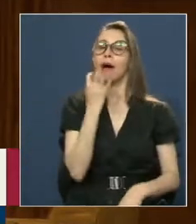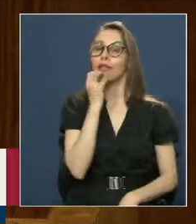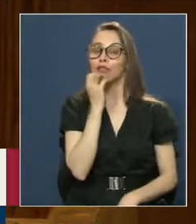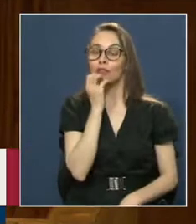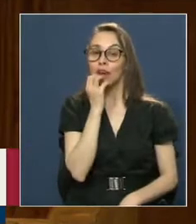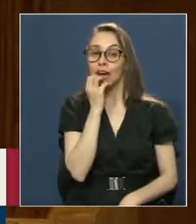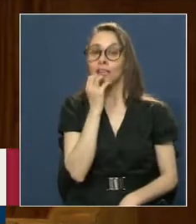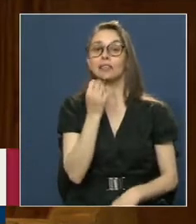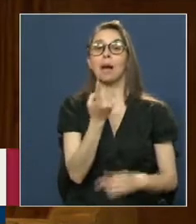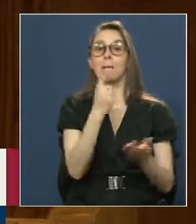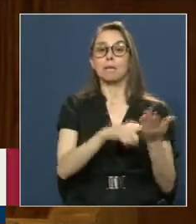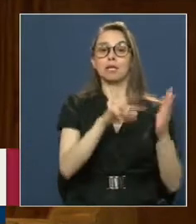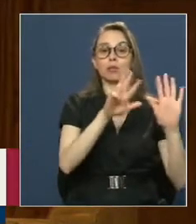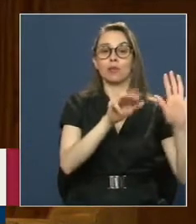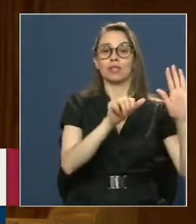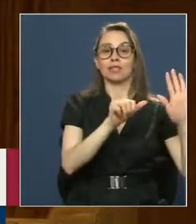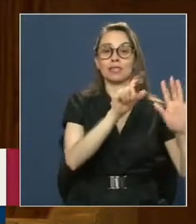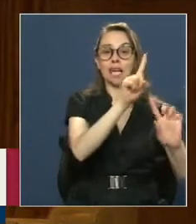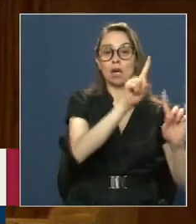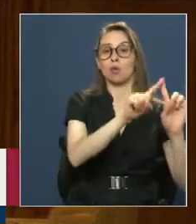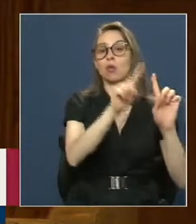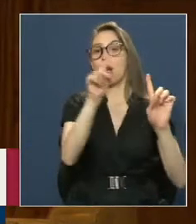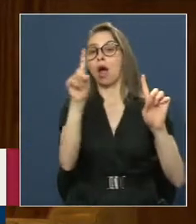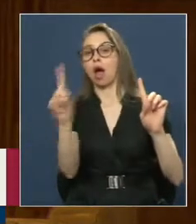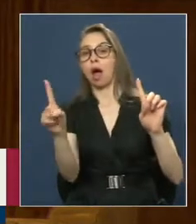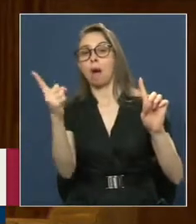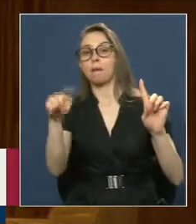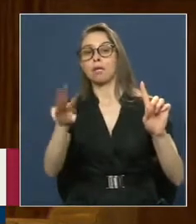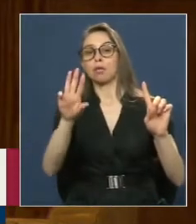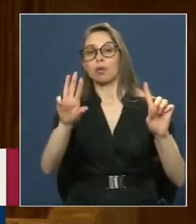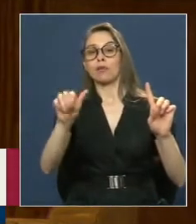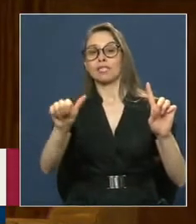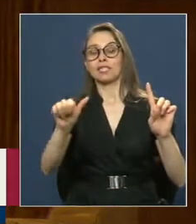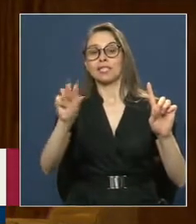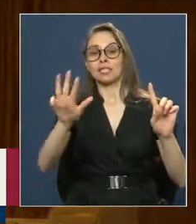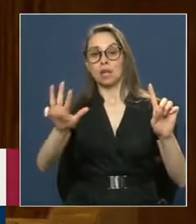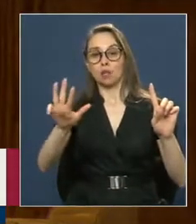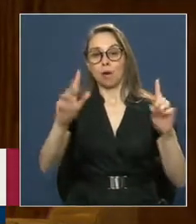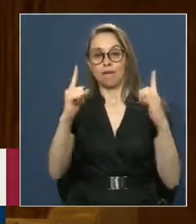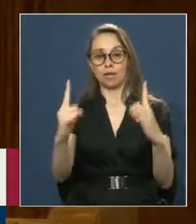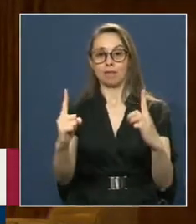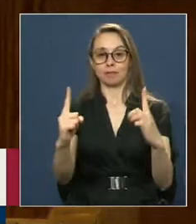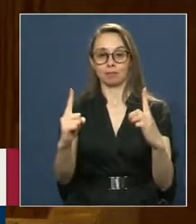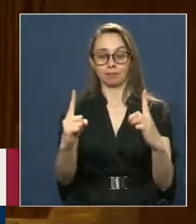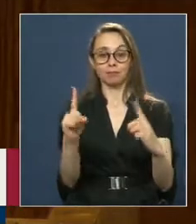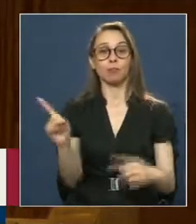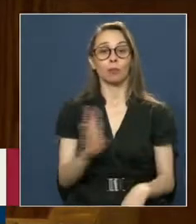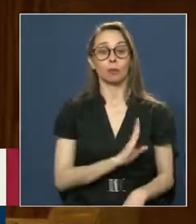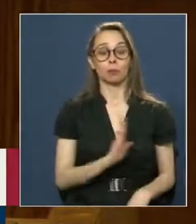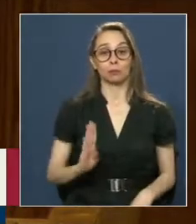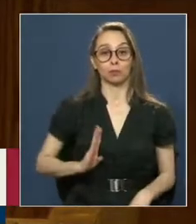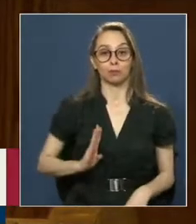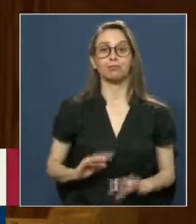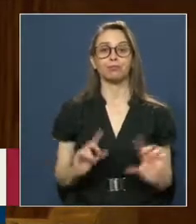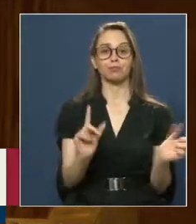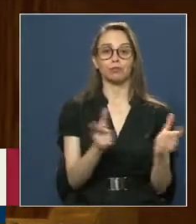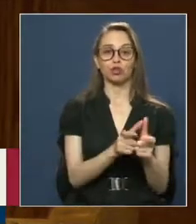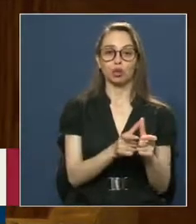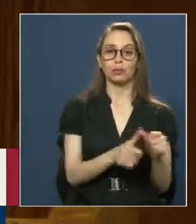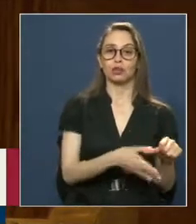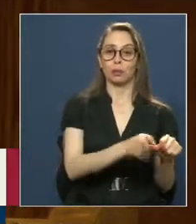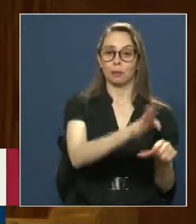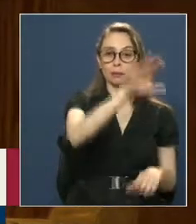Periodo 1961 a 1969 Integró las comisiones